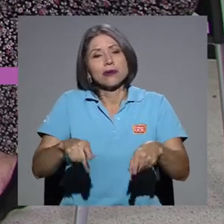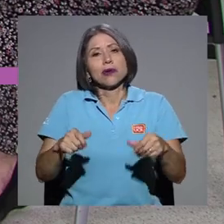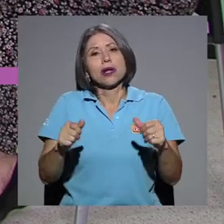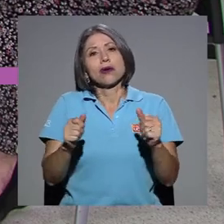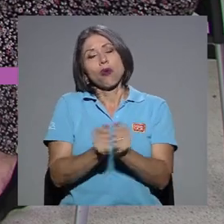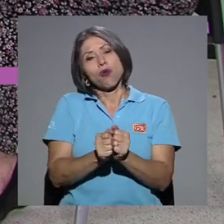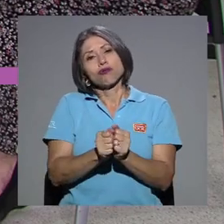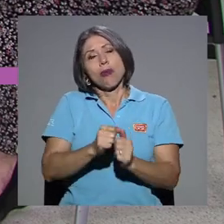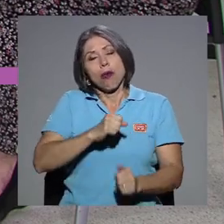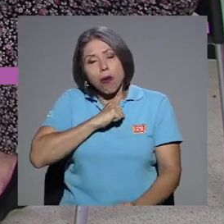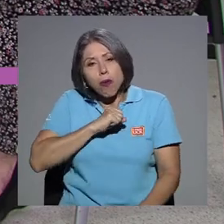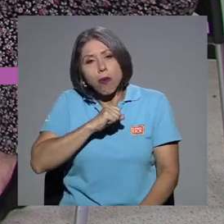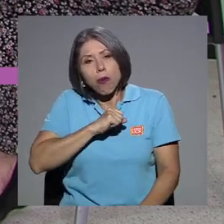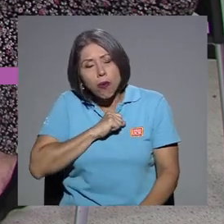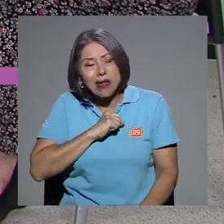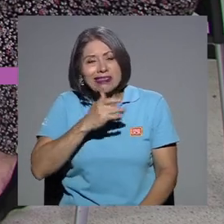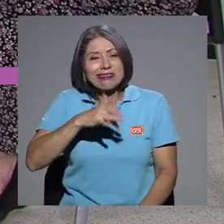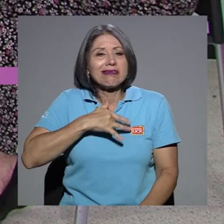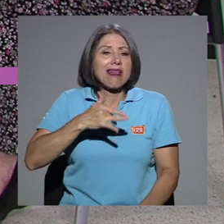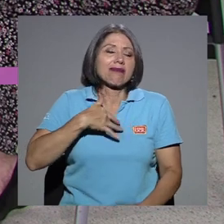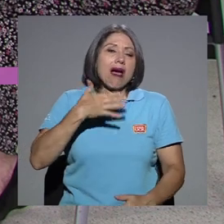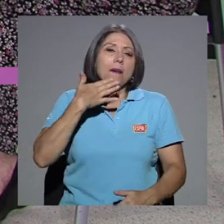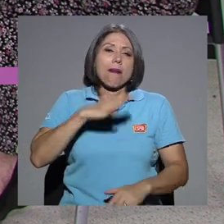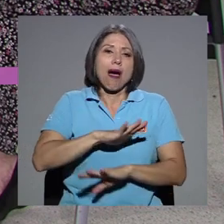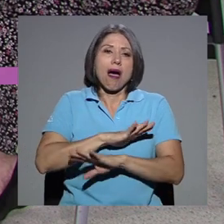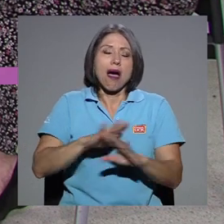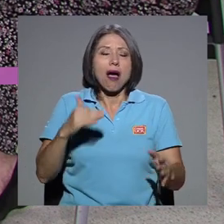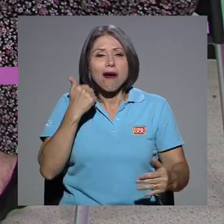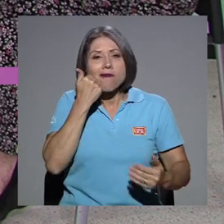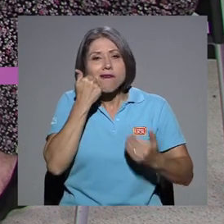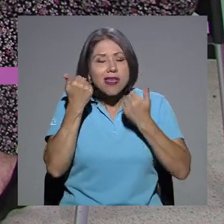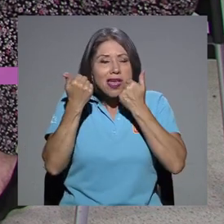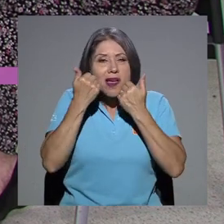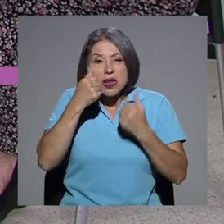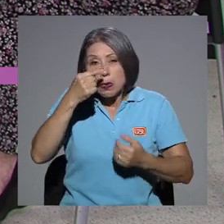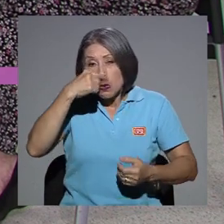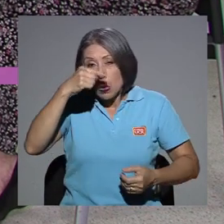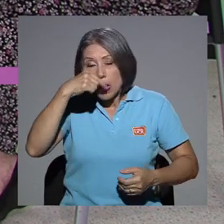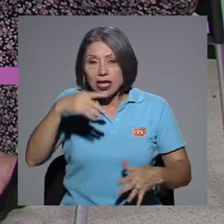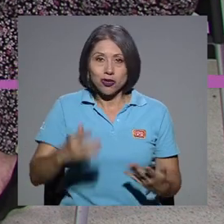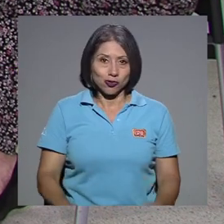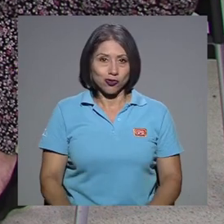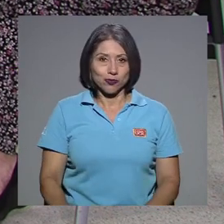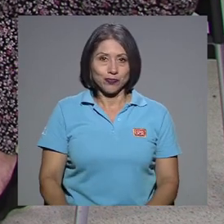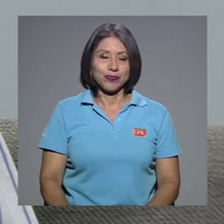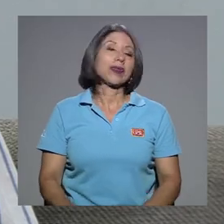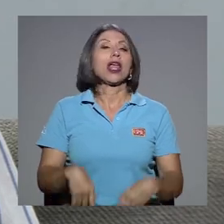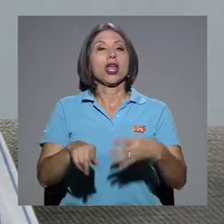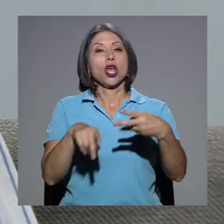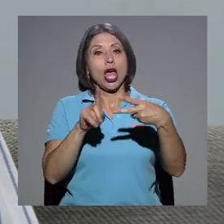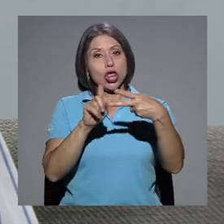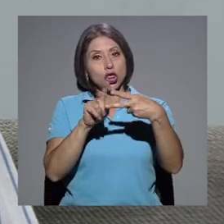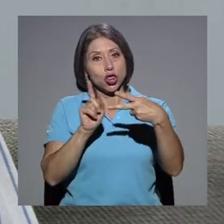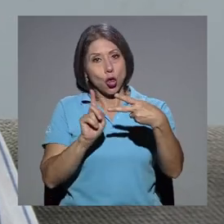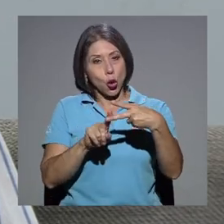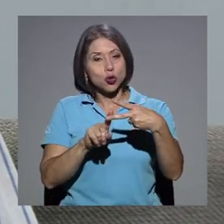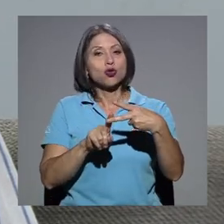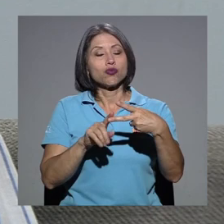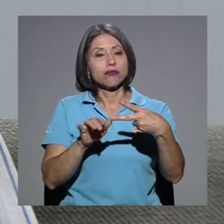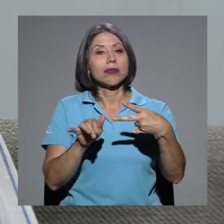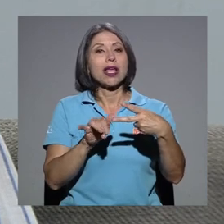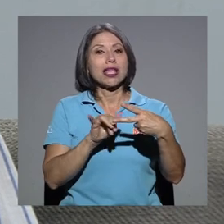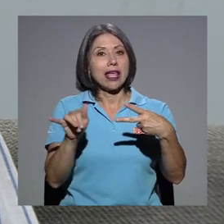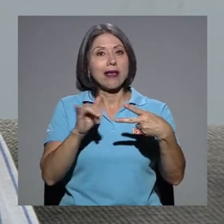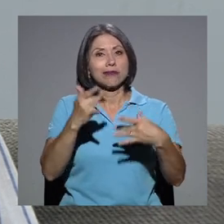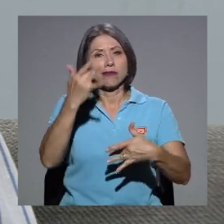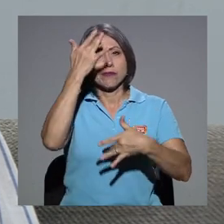tos, malestar general, fiebre, los moquillos. Hay dos que se